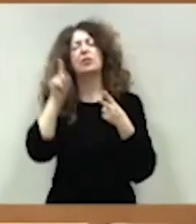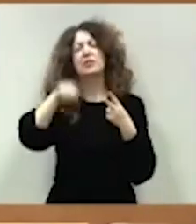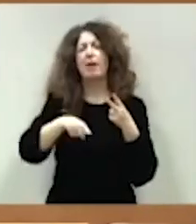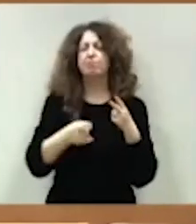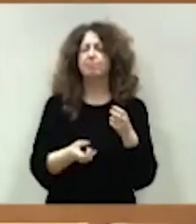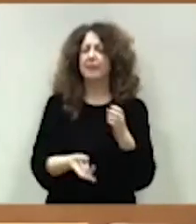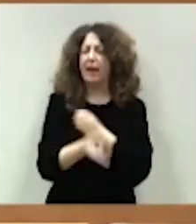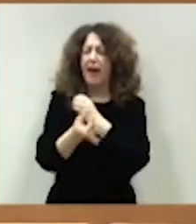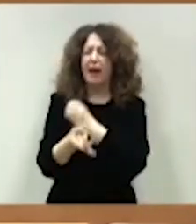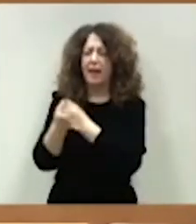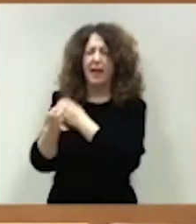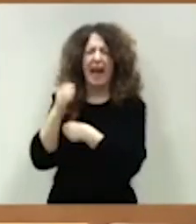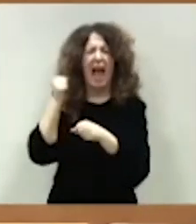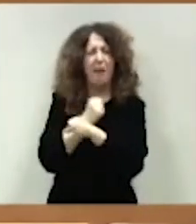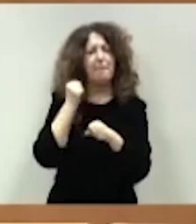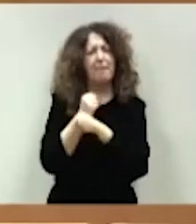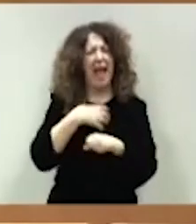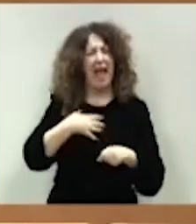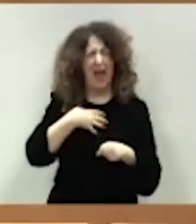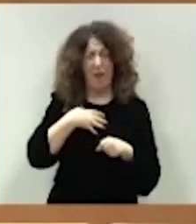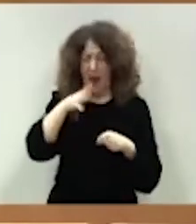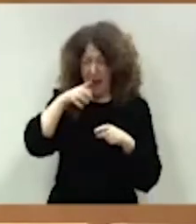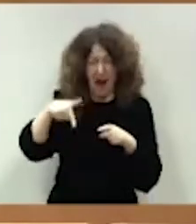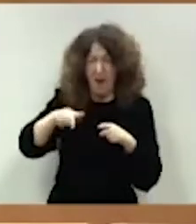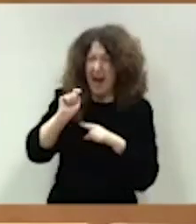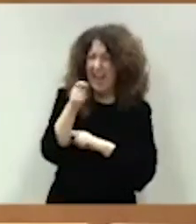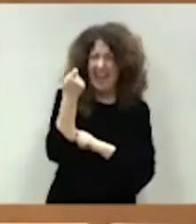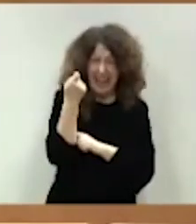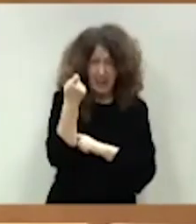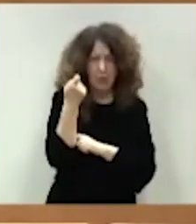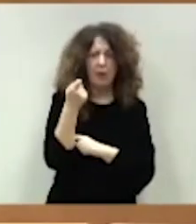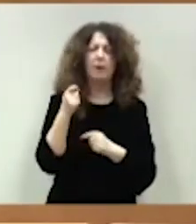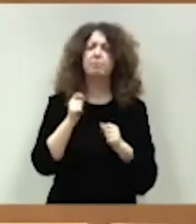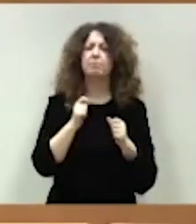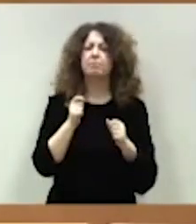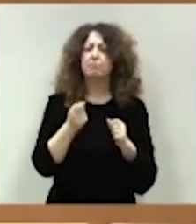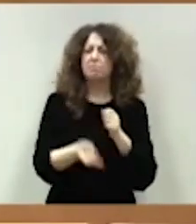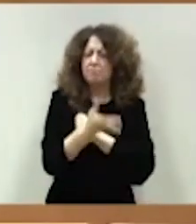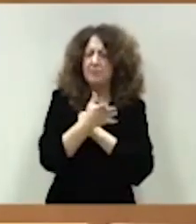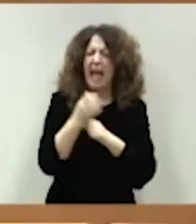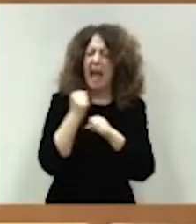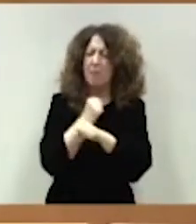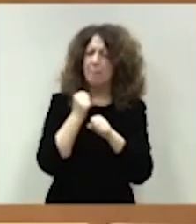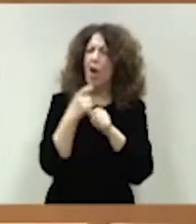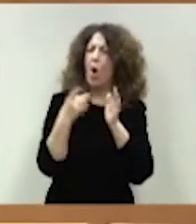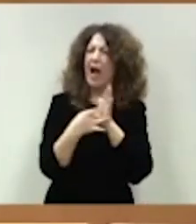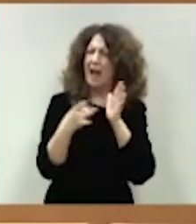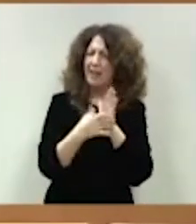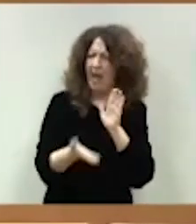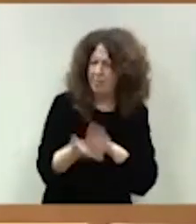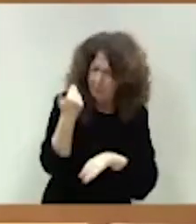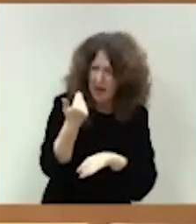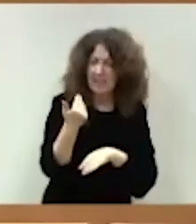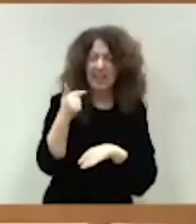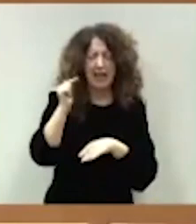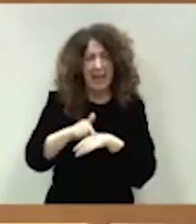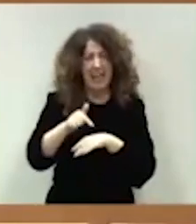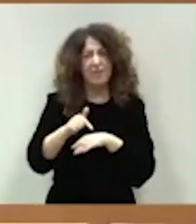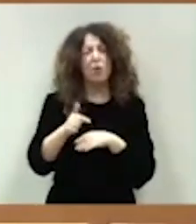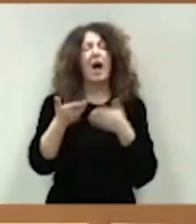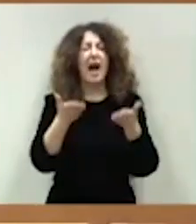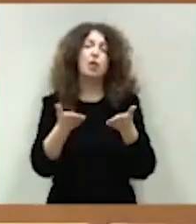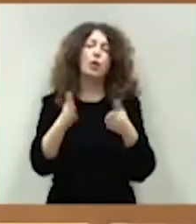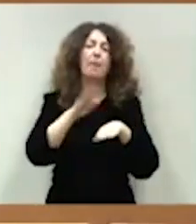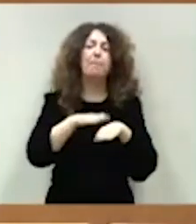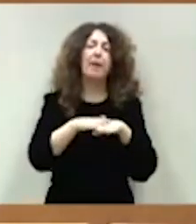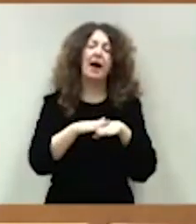empleo que se mantiene en cifras récord con un empleo de mayor calidad que nos está permitiendo un ensanchamiento de